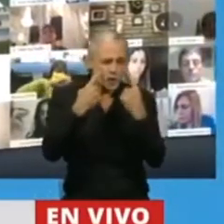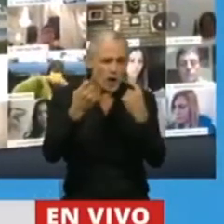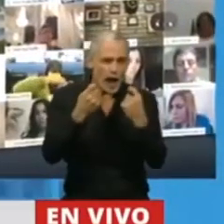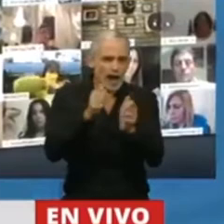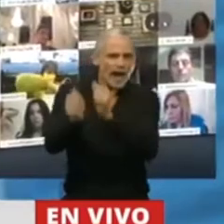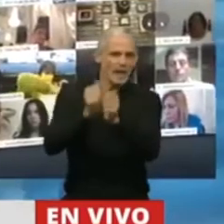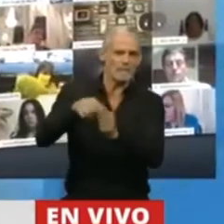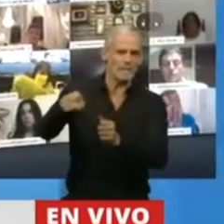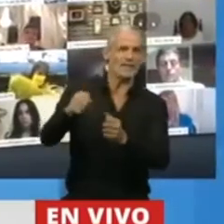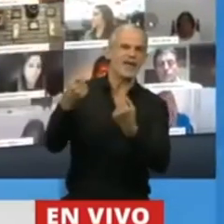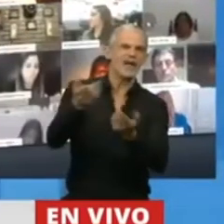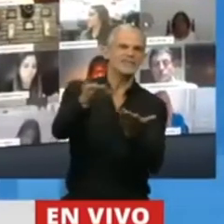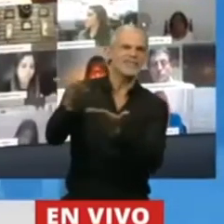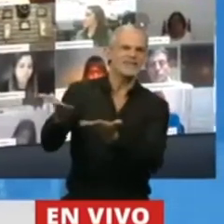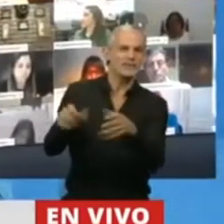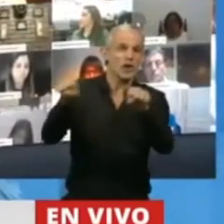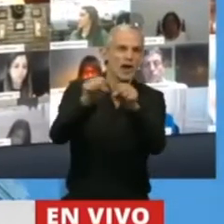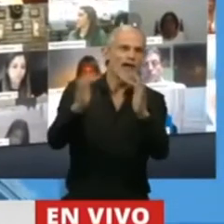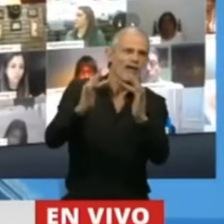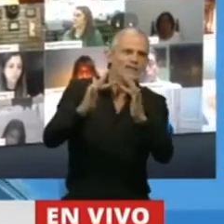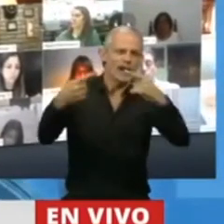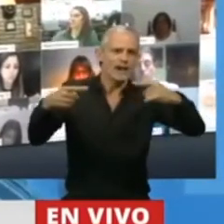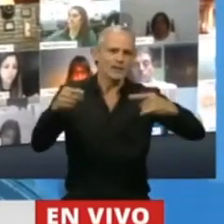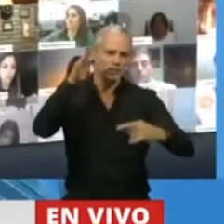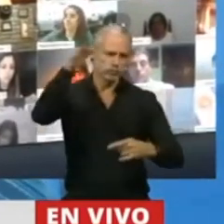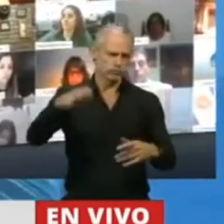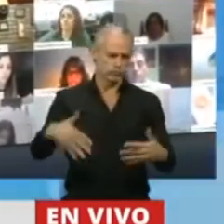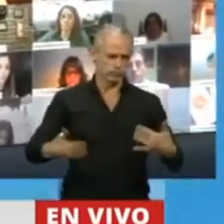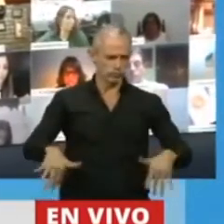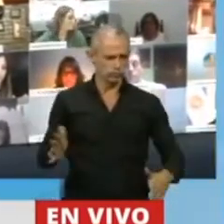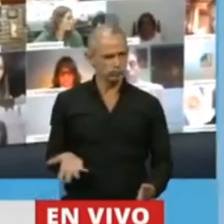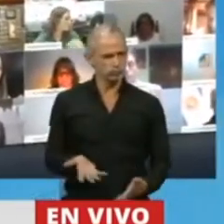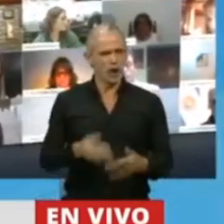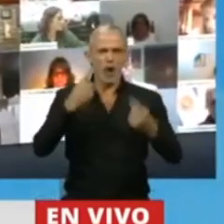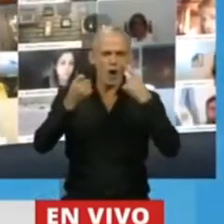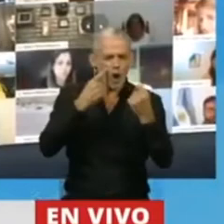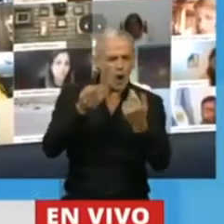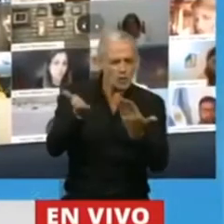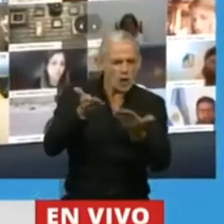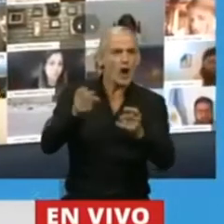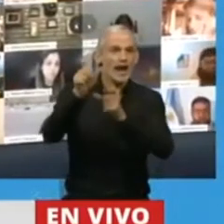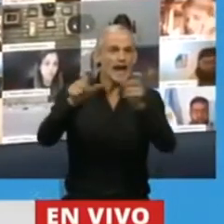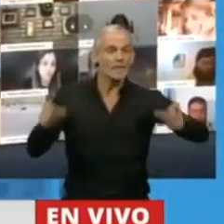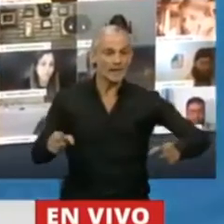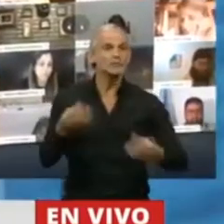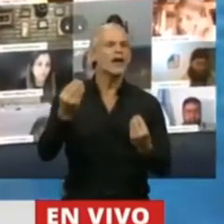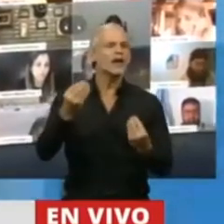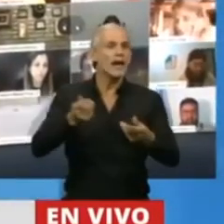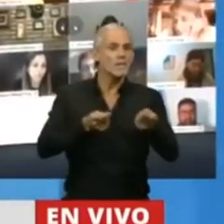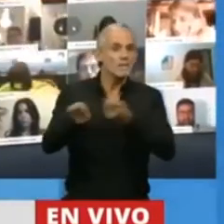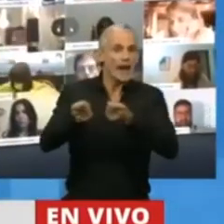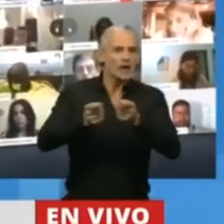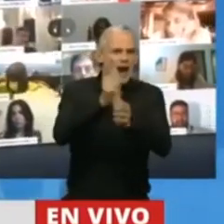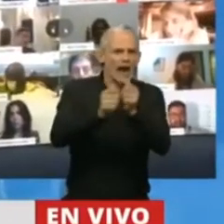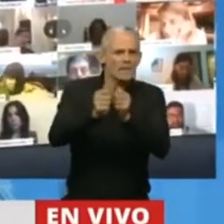las empresas que prestan el servicio de conectividad. Se están abusando. Controlemos a las personas que manejan las